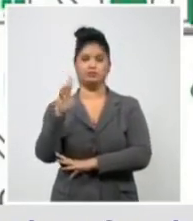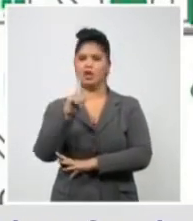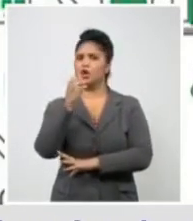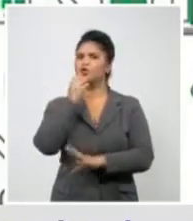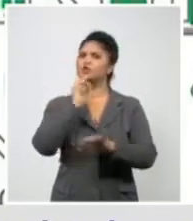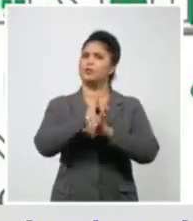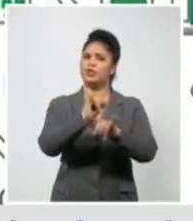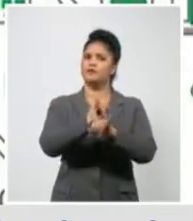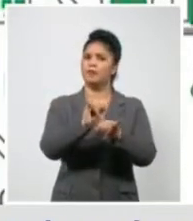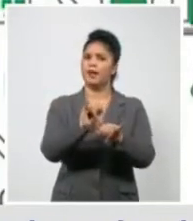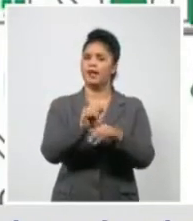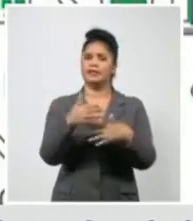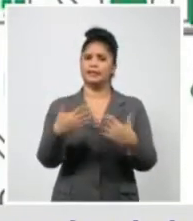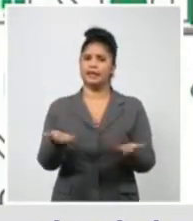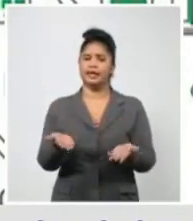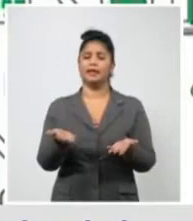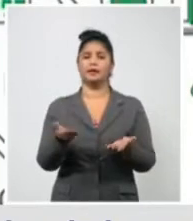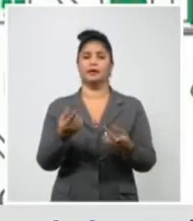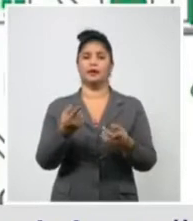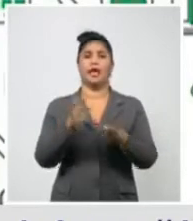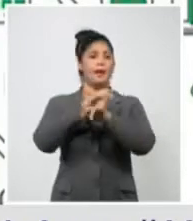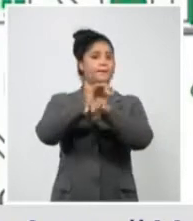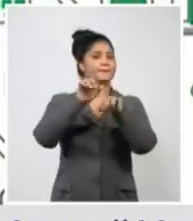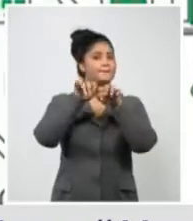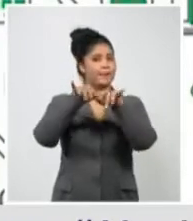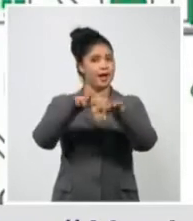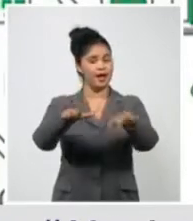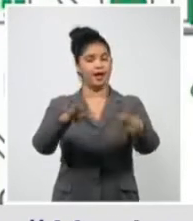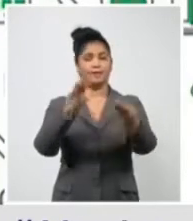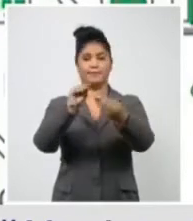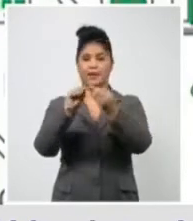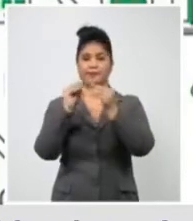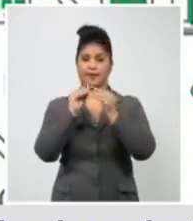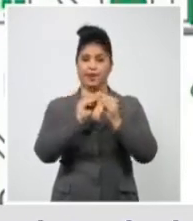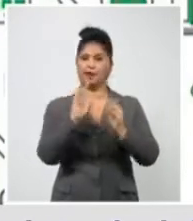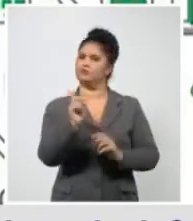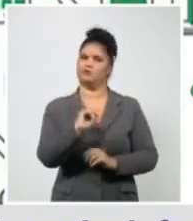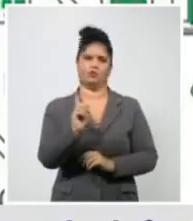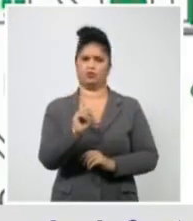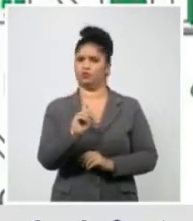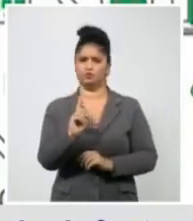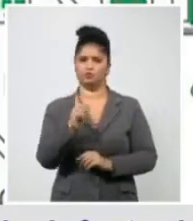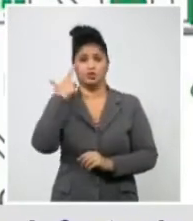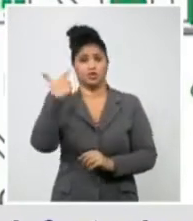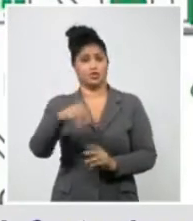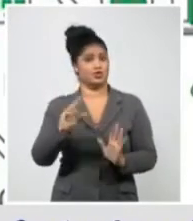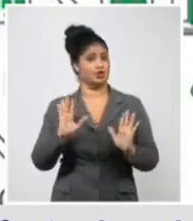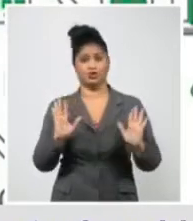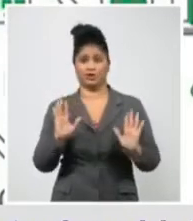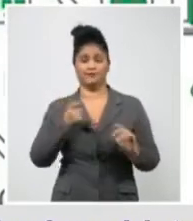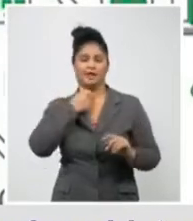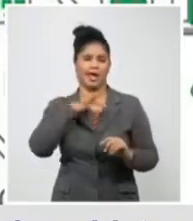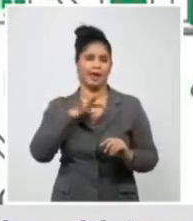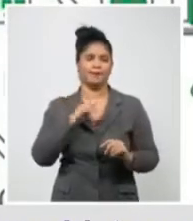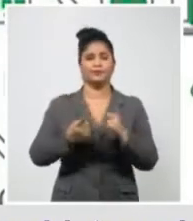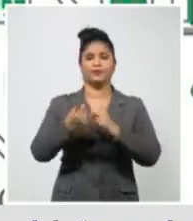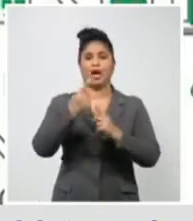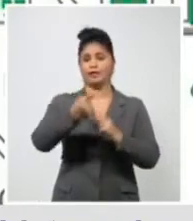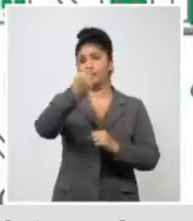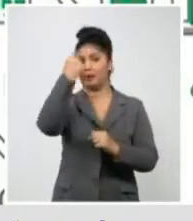pero no lo podemos descartar. Es decir, y si me preguntan exactamente el